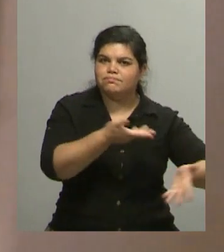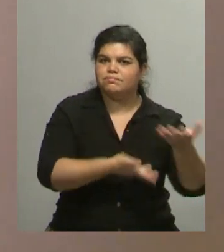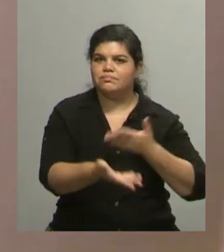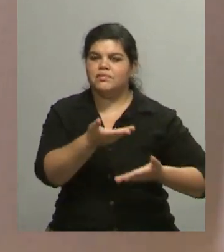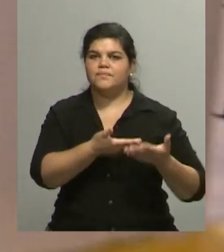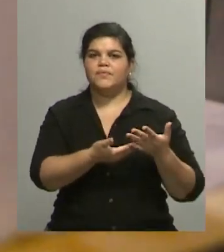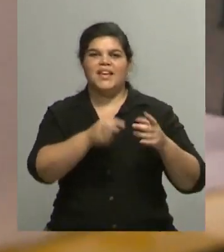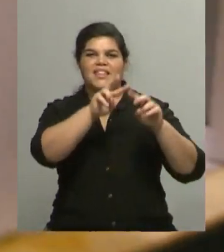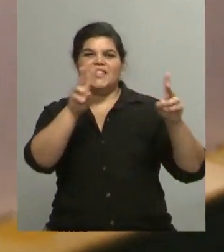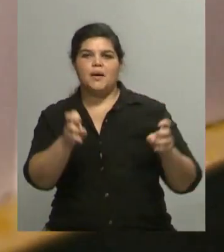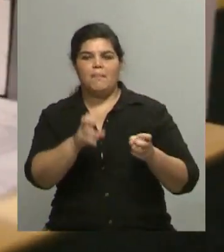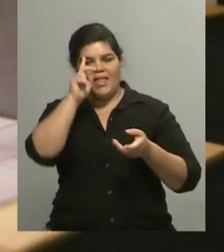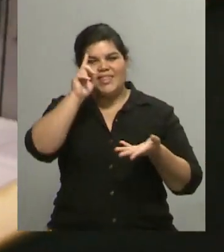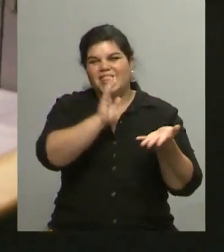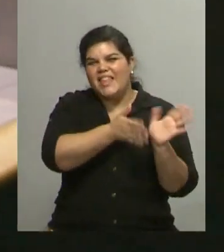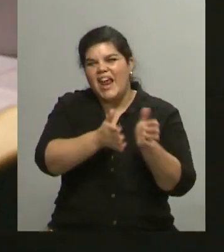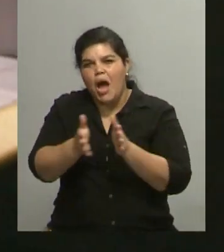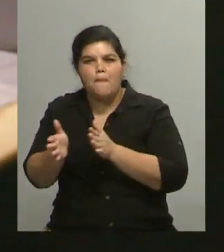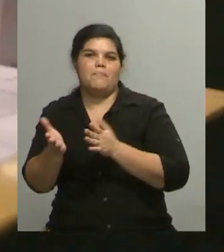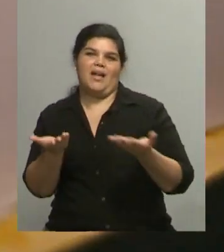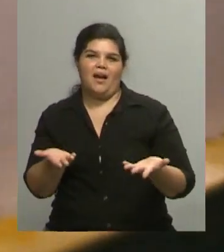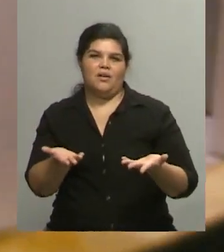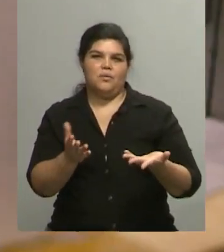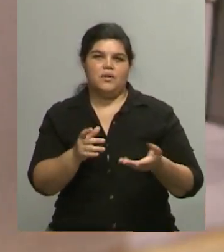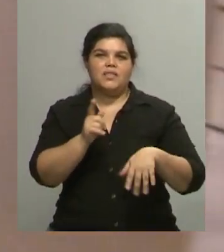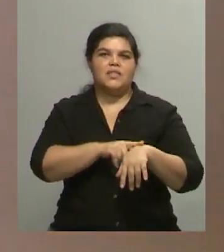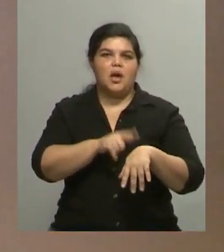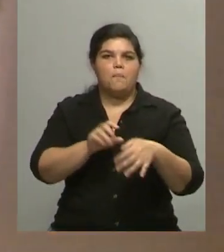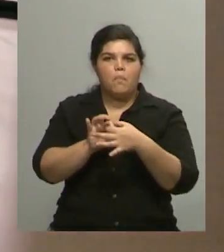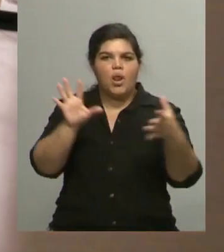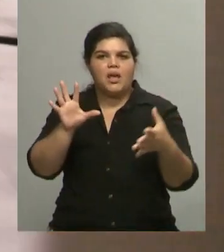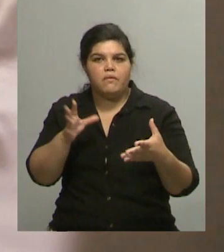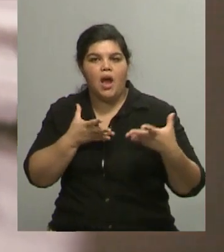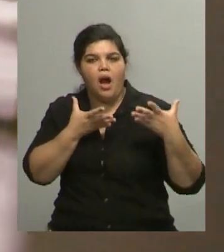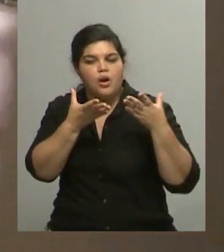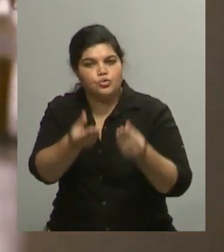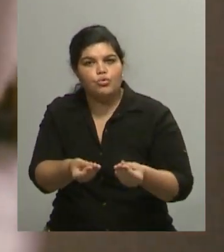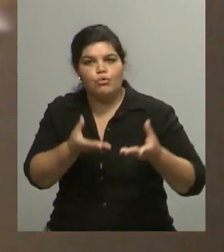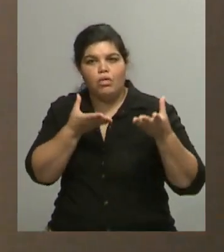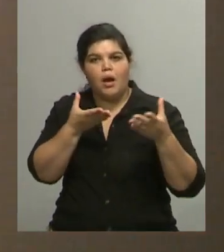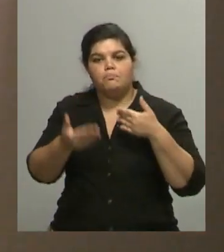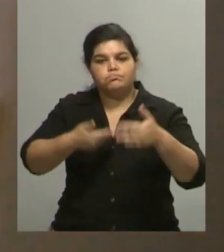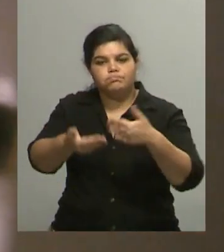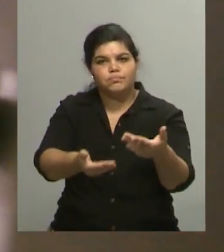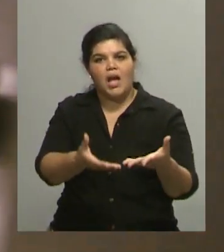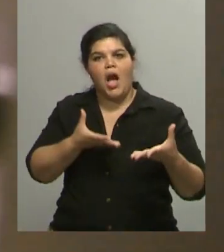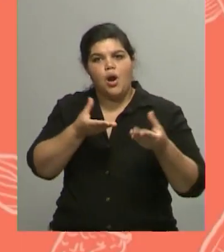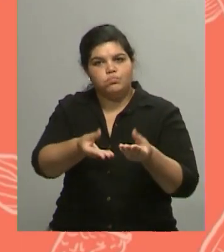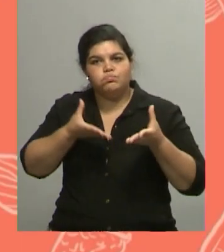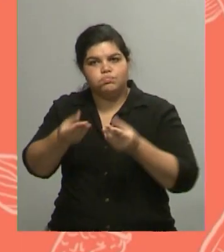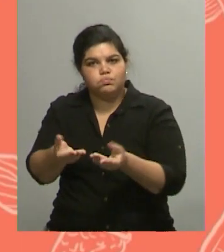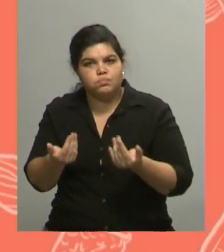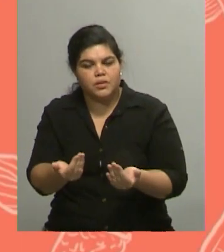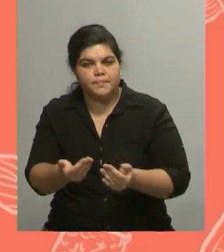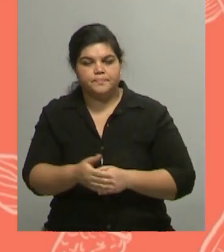lo terapéutico que te brinda aulas para el tiempo libre, yo creo que muy pocos espacios se puede lograr. ¿Cuál es el objetivo?